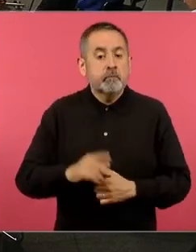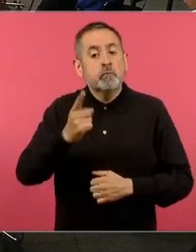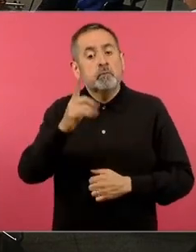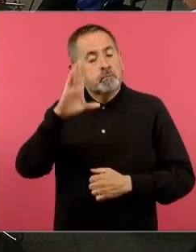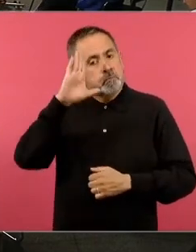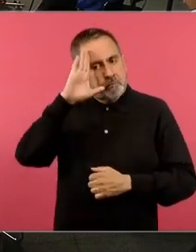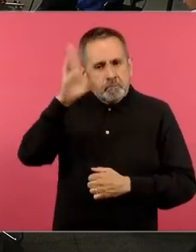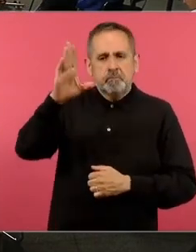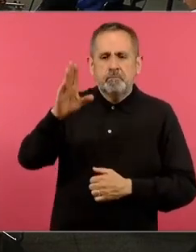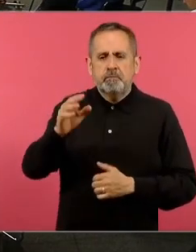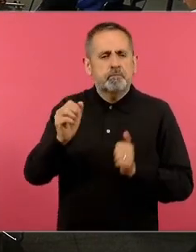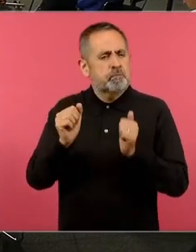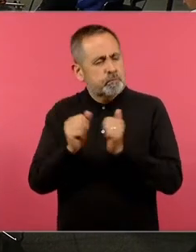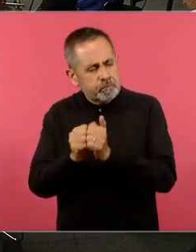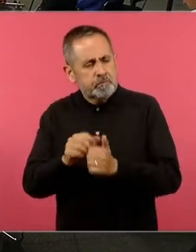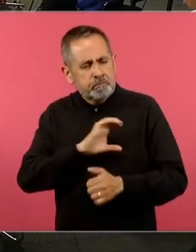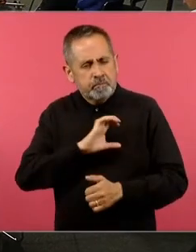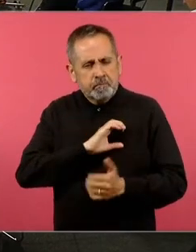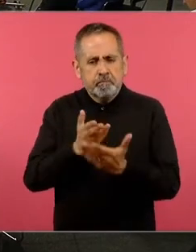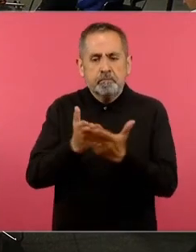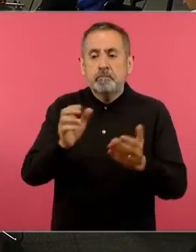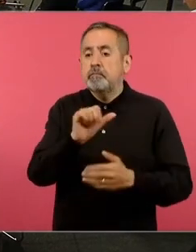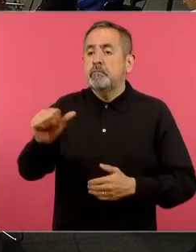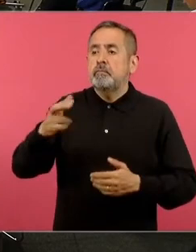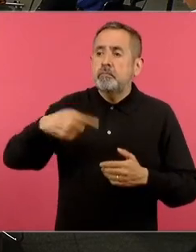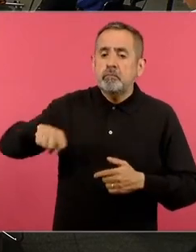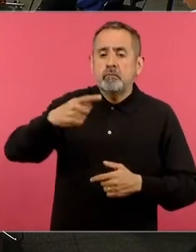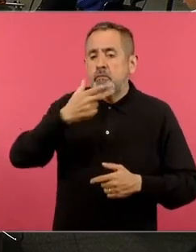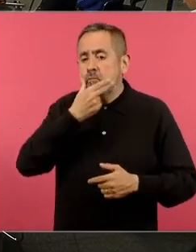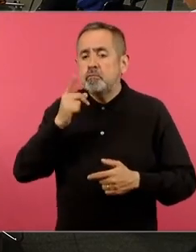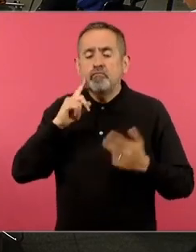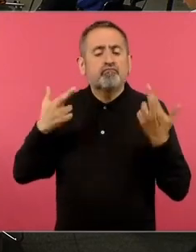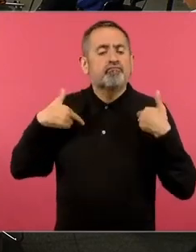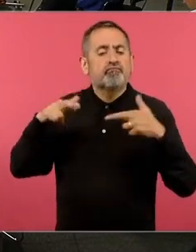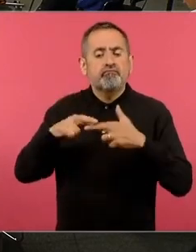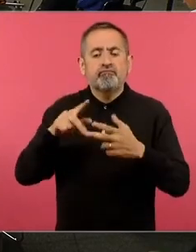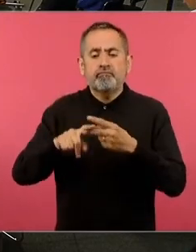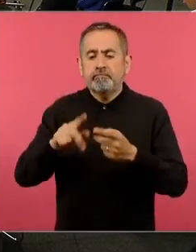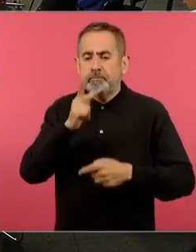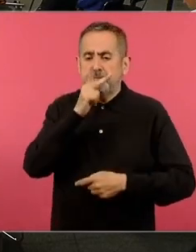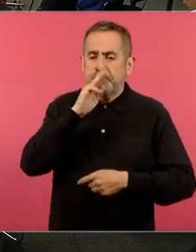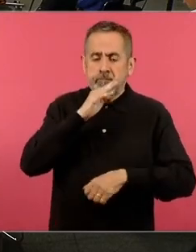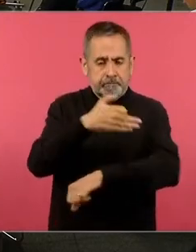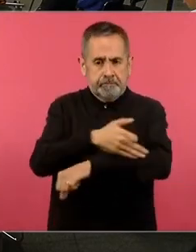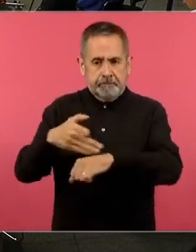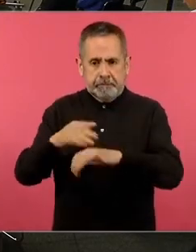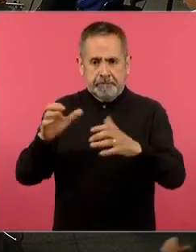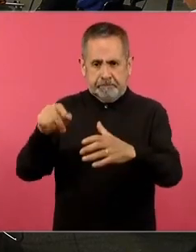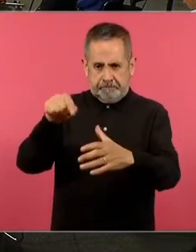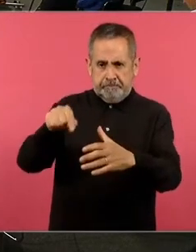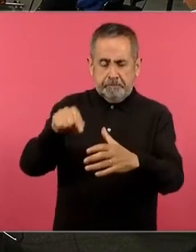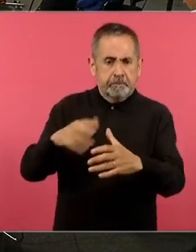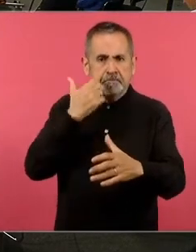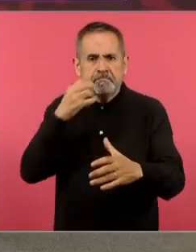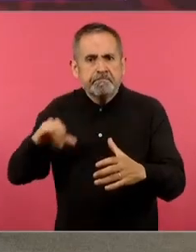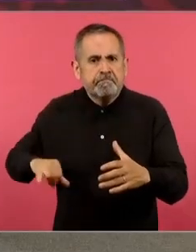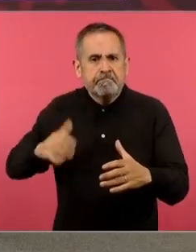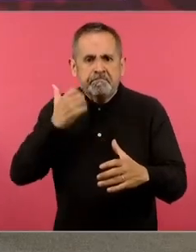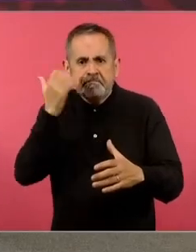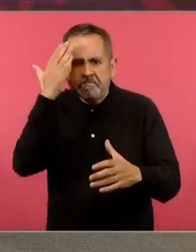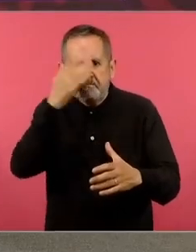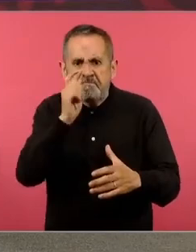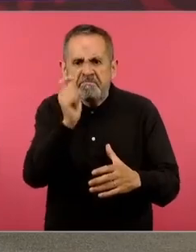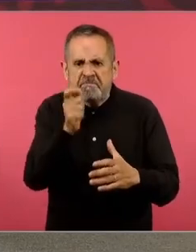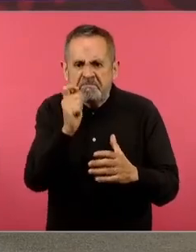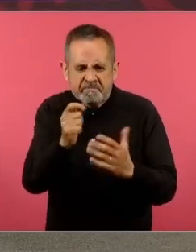saludo muy cordial a las maestras, maestros, madres y padres de familia interesados en conocer la